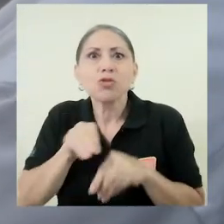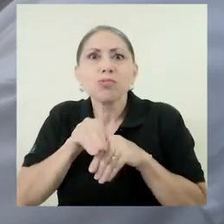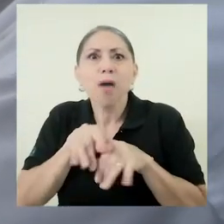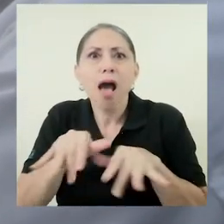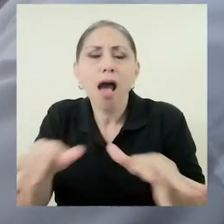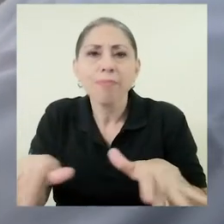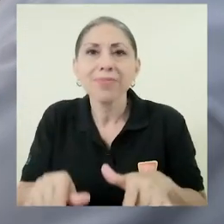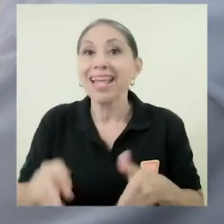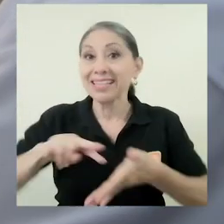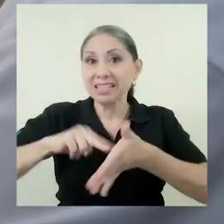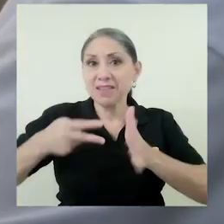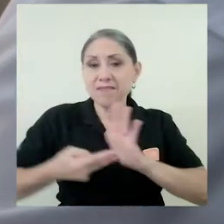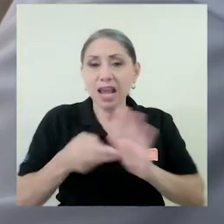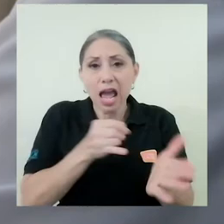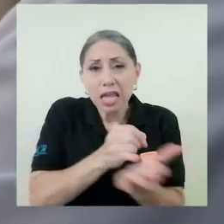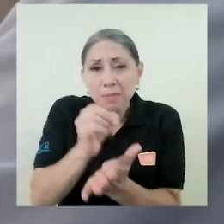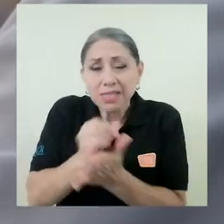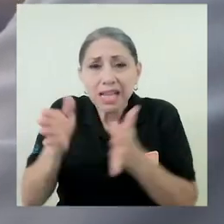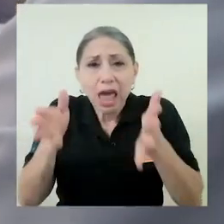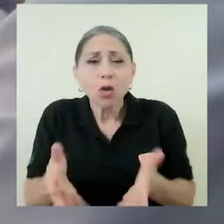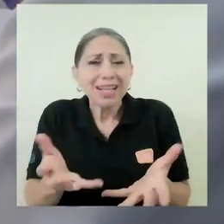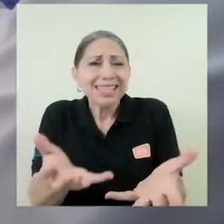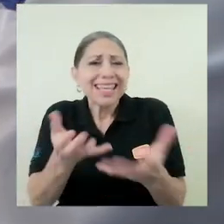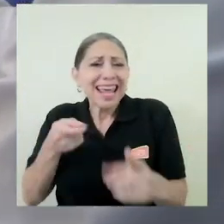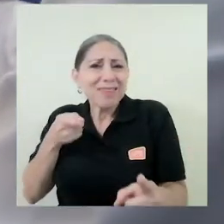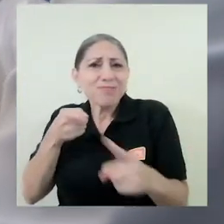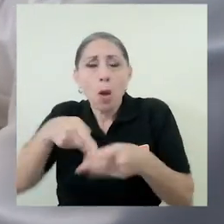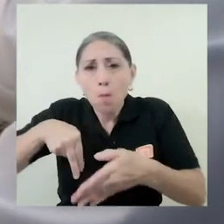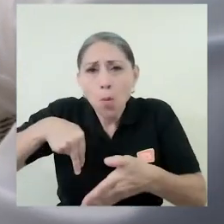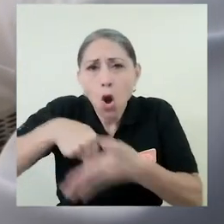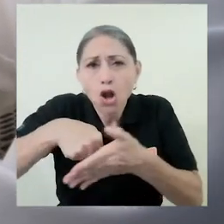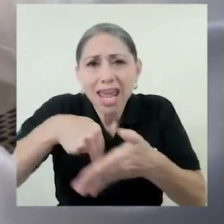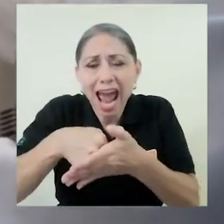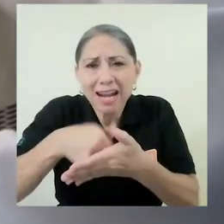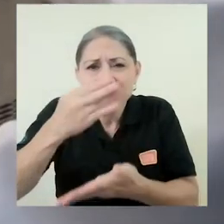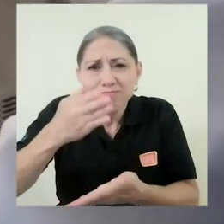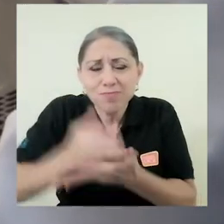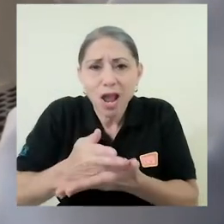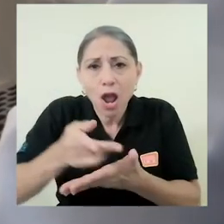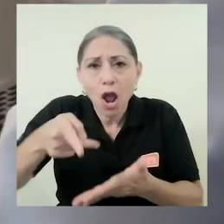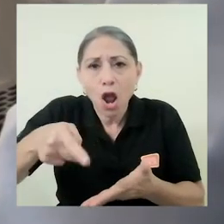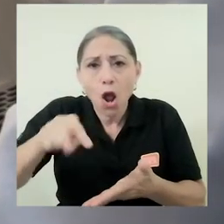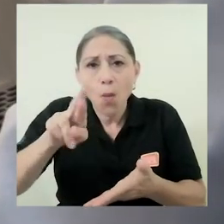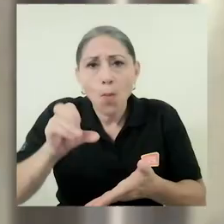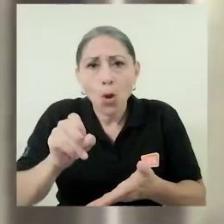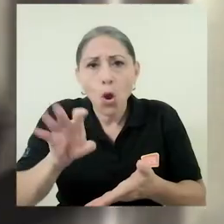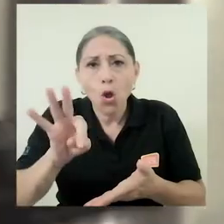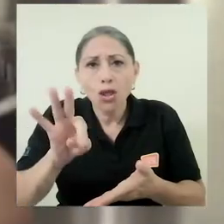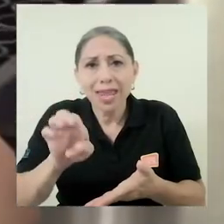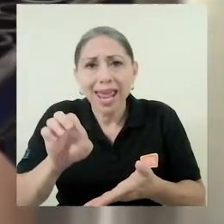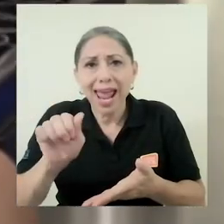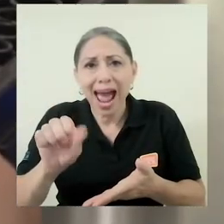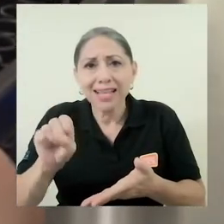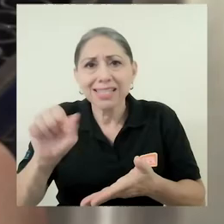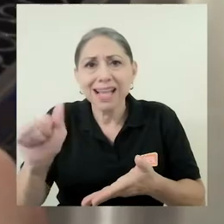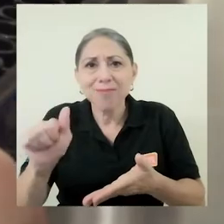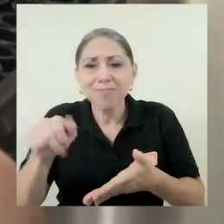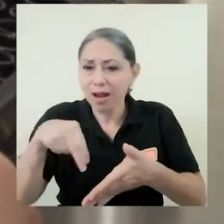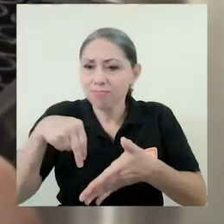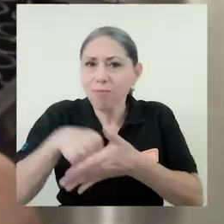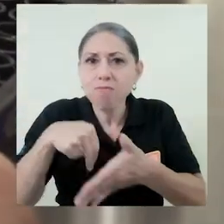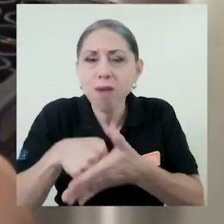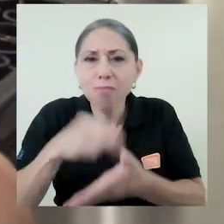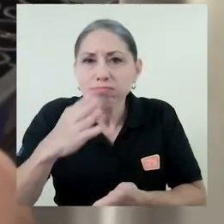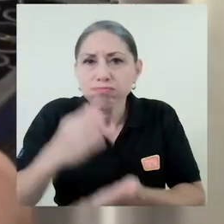En otras palabras, los investigadores pretenden bloquear la proteasa e inhibirla. ¿Pero cómo? Hay dos